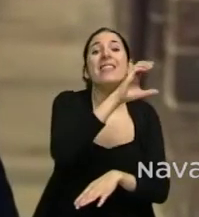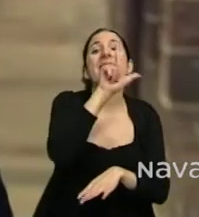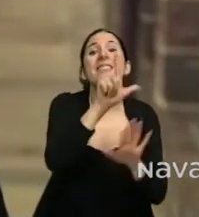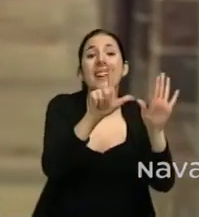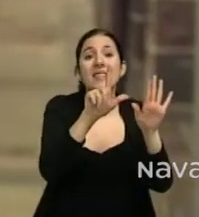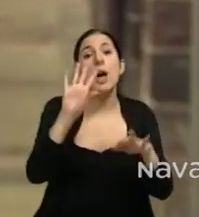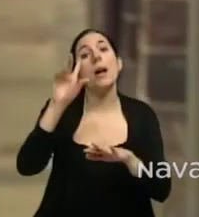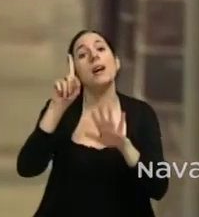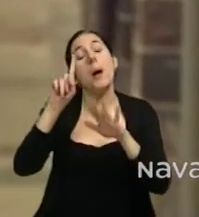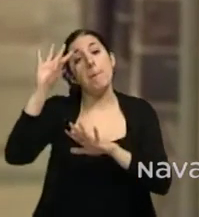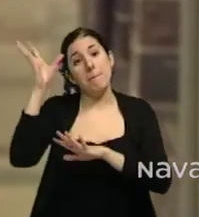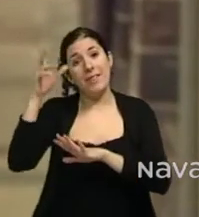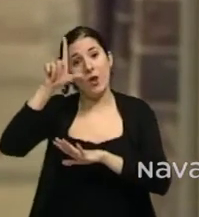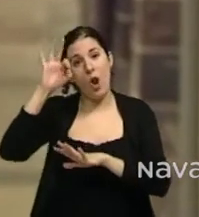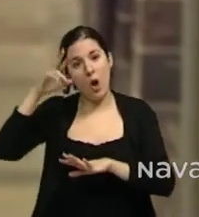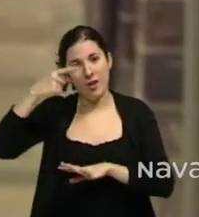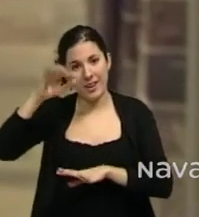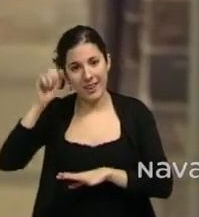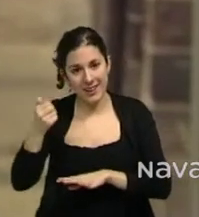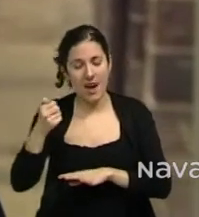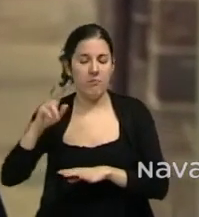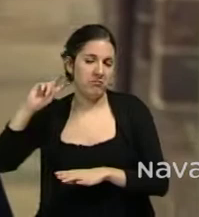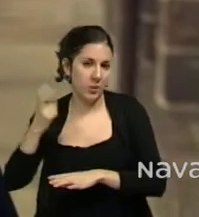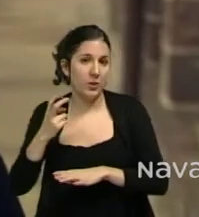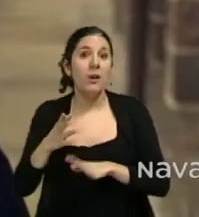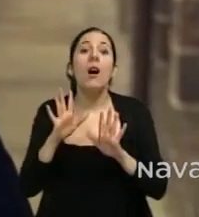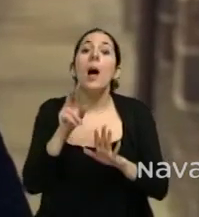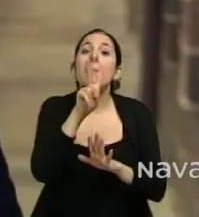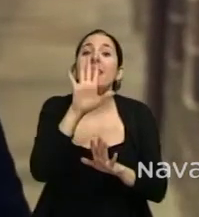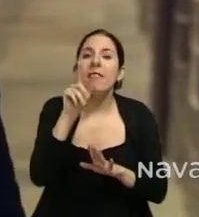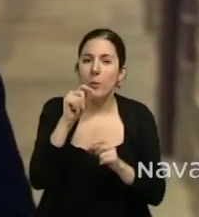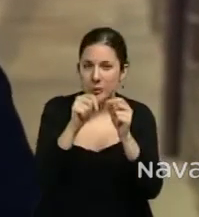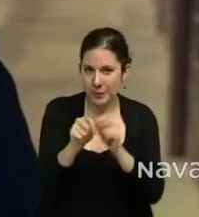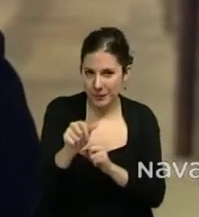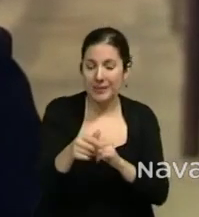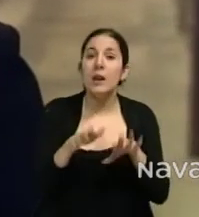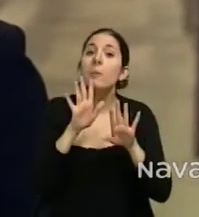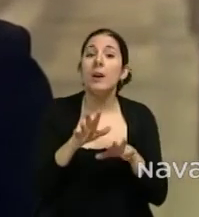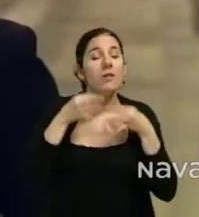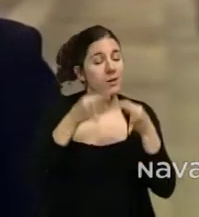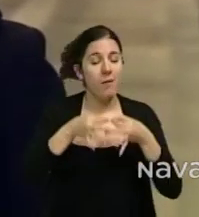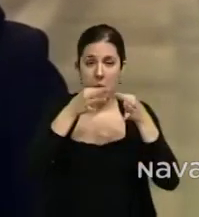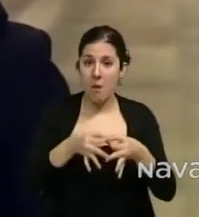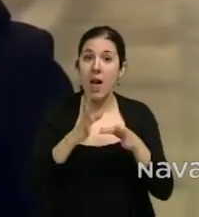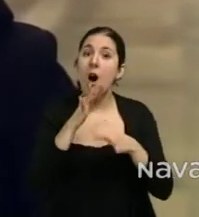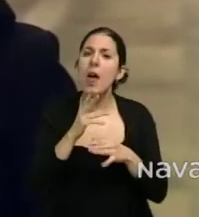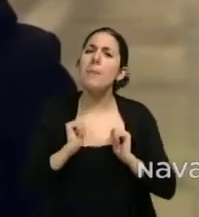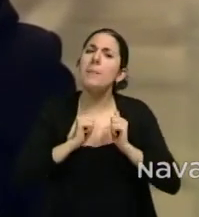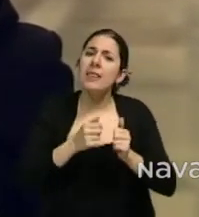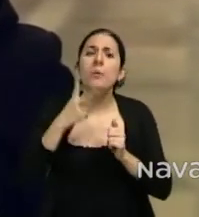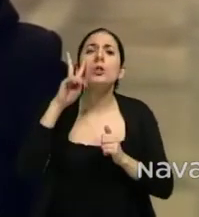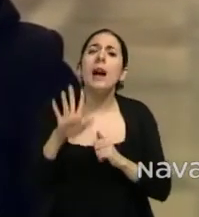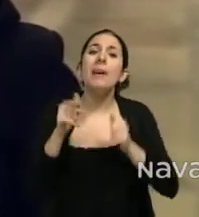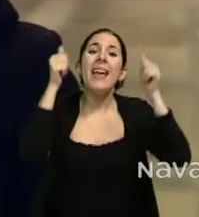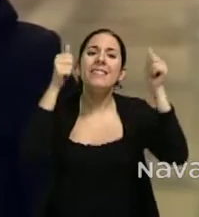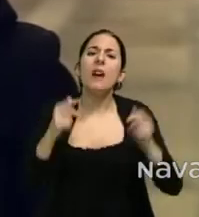ID.0. Todo eso será en los próximos 25 minutos, pero como siempre, lo primero que vamos a hacer es echar un vistazo a ver qué nos cuenta